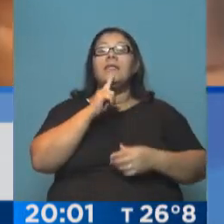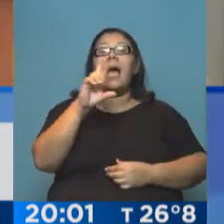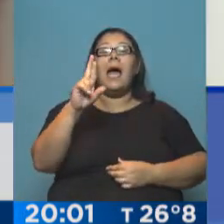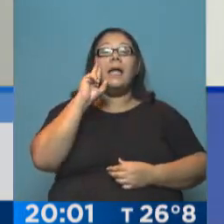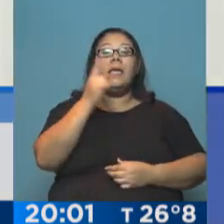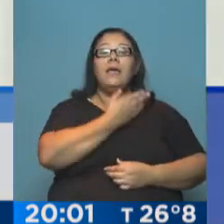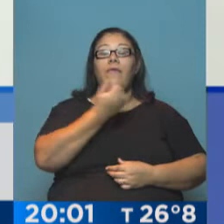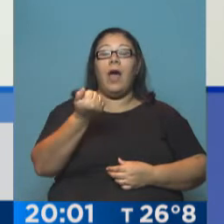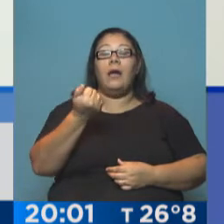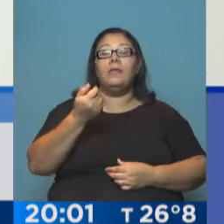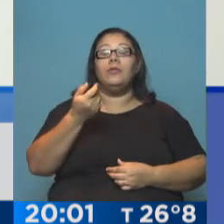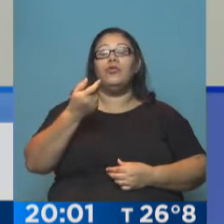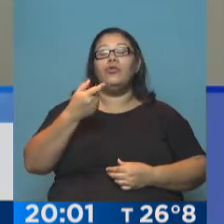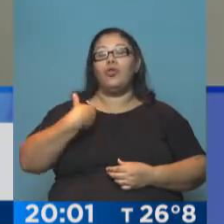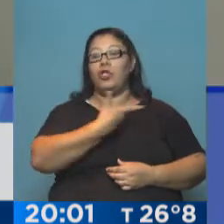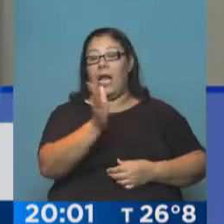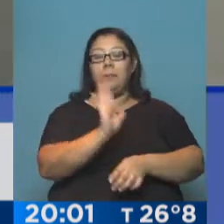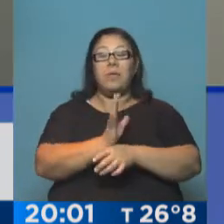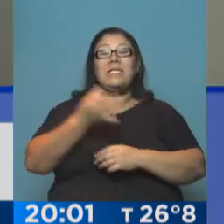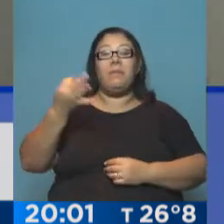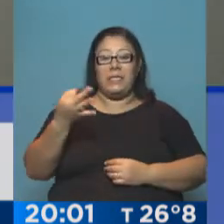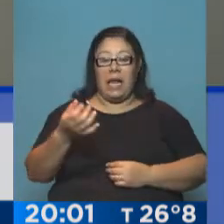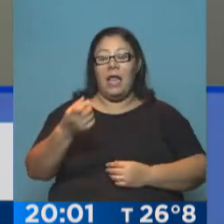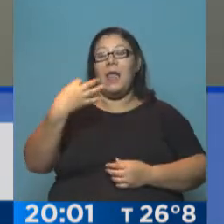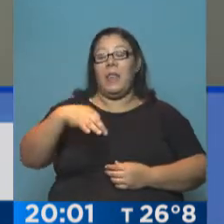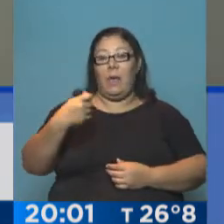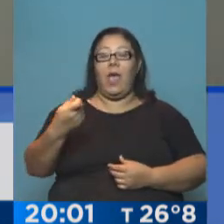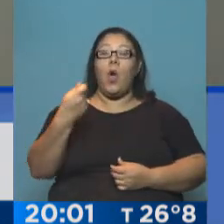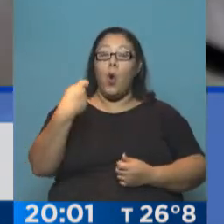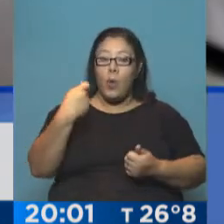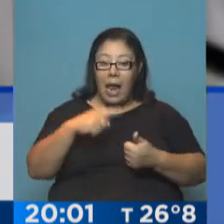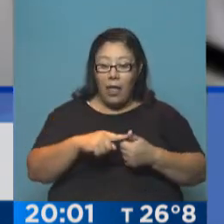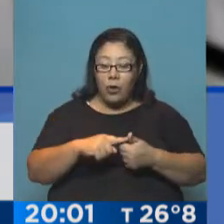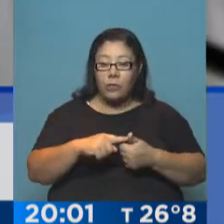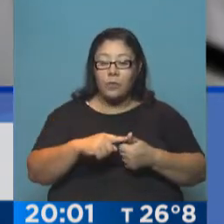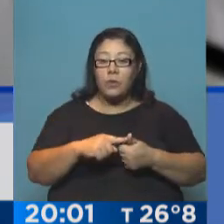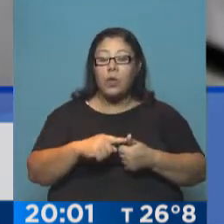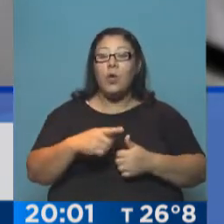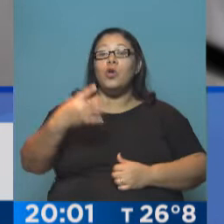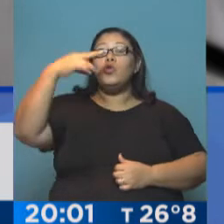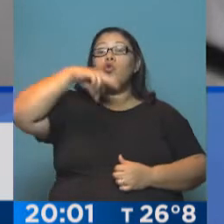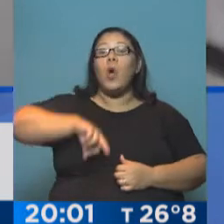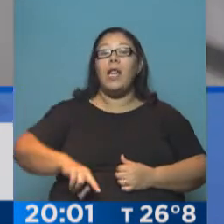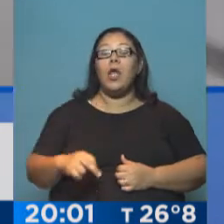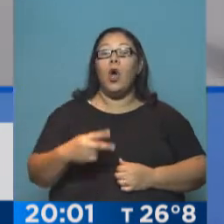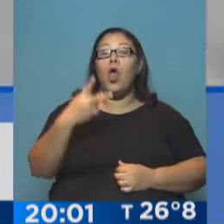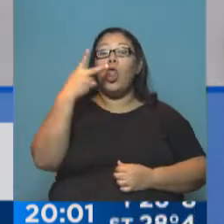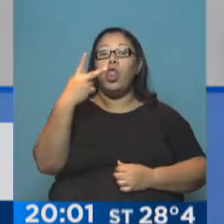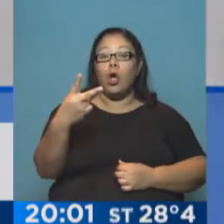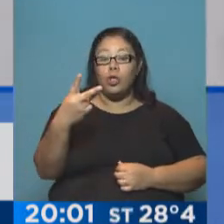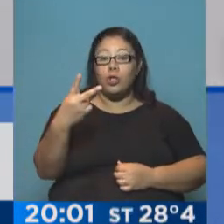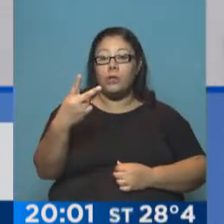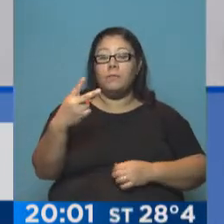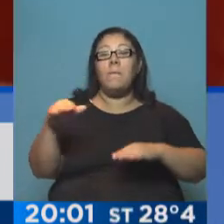y también los criterios de exclusión del beneficio. Ser jubilado o pensionado por un monte equivalente a dos haberes nacional